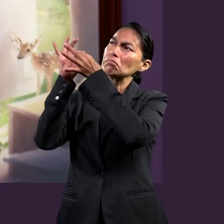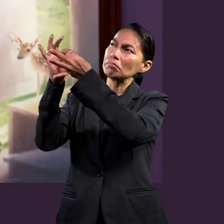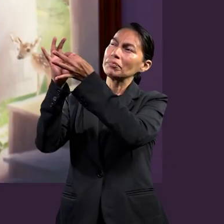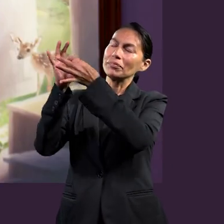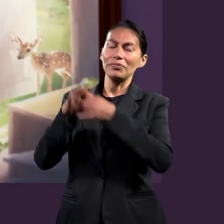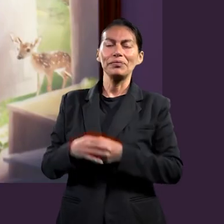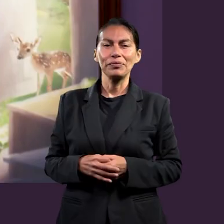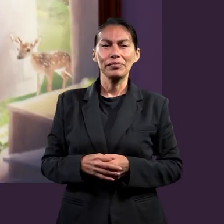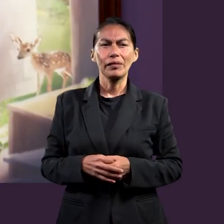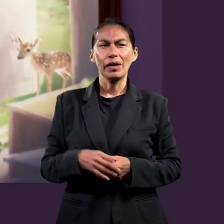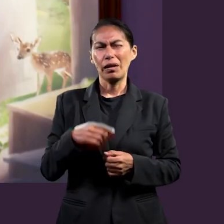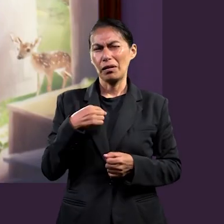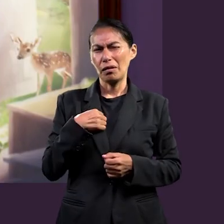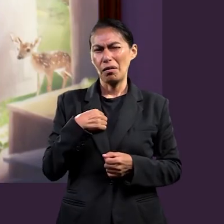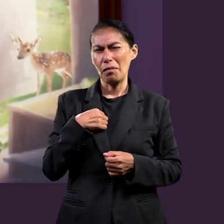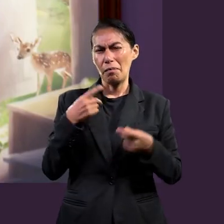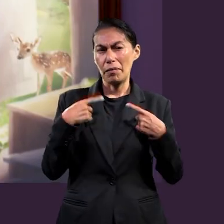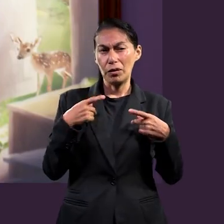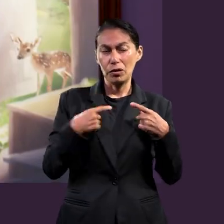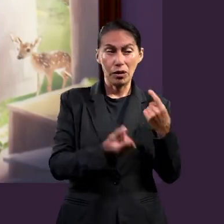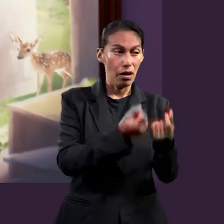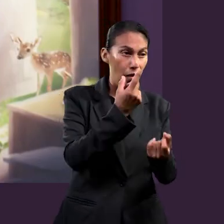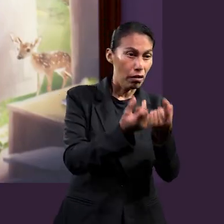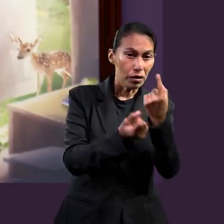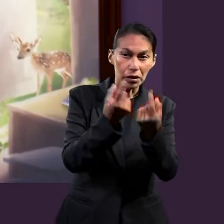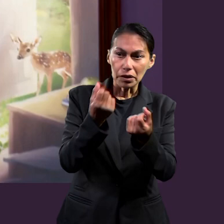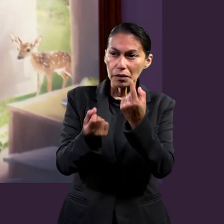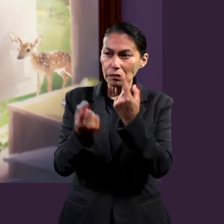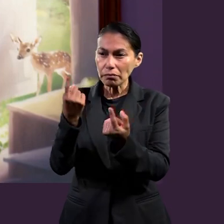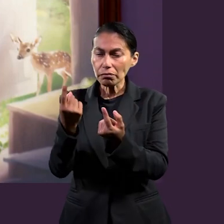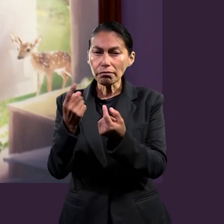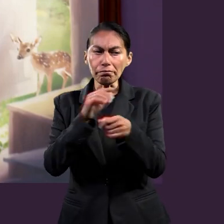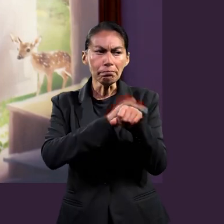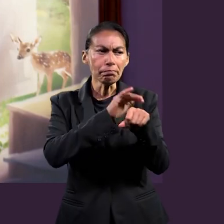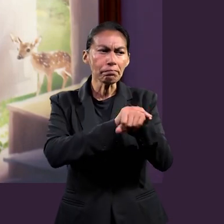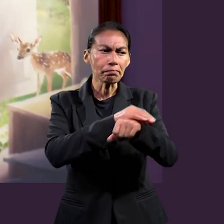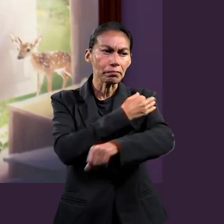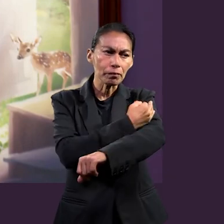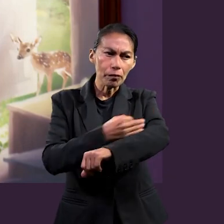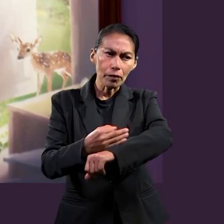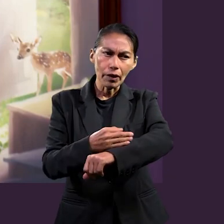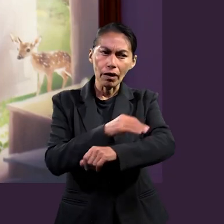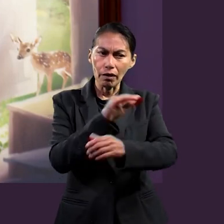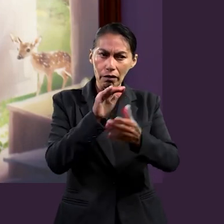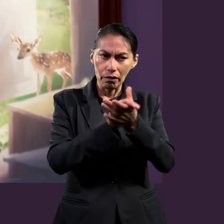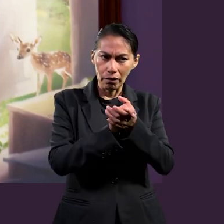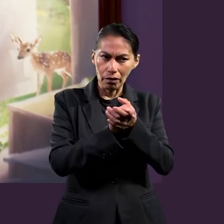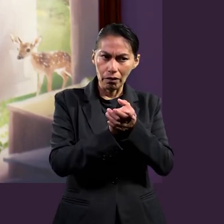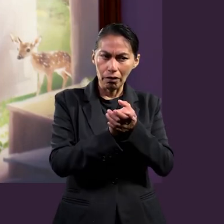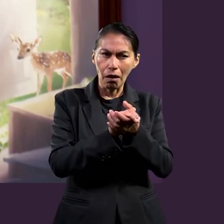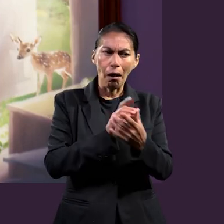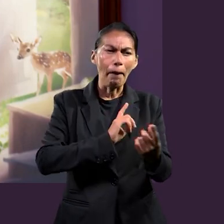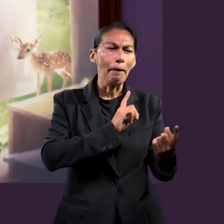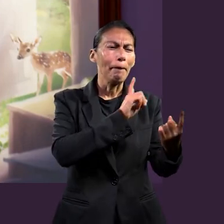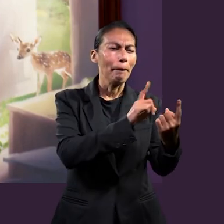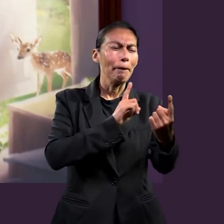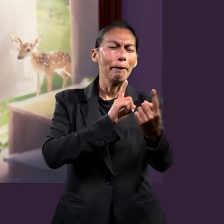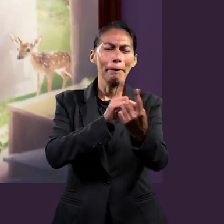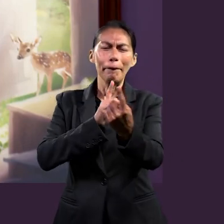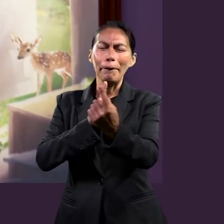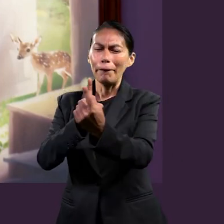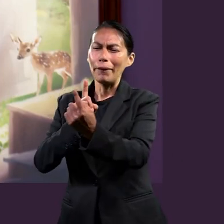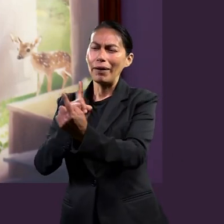Yo estaba preguntándole a algunas personas, principalmente amigos, familiares que están casados,